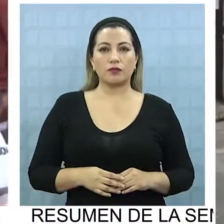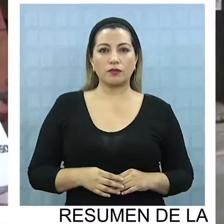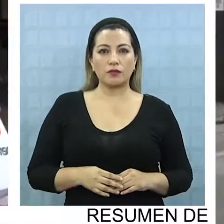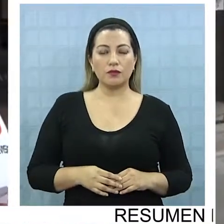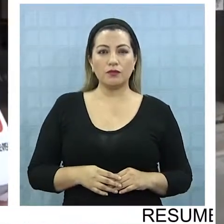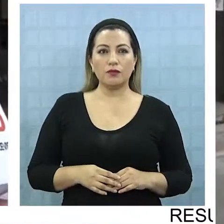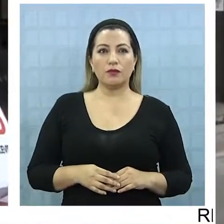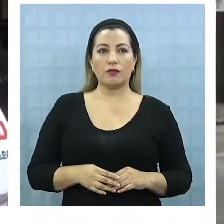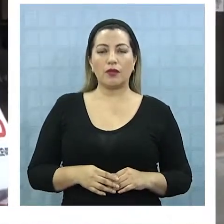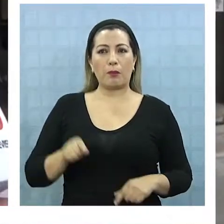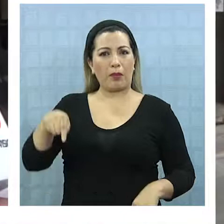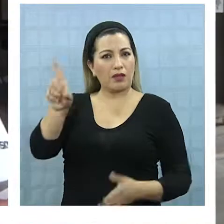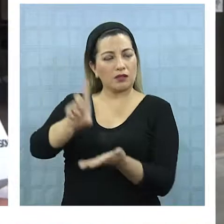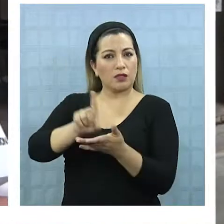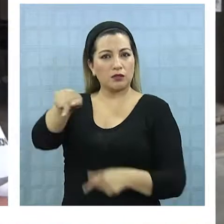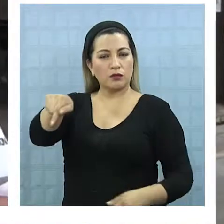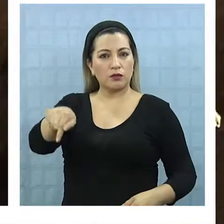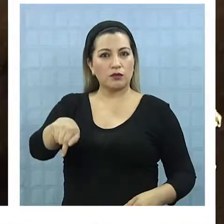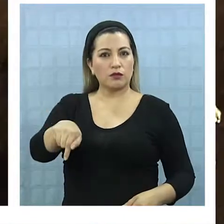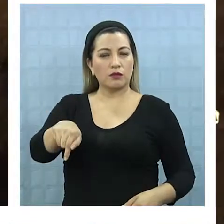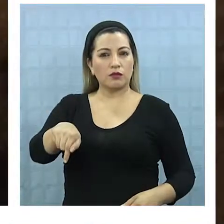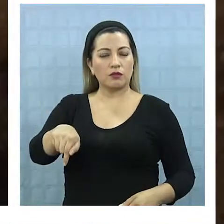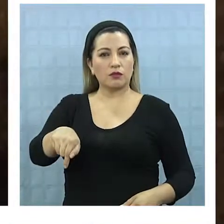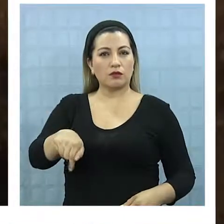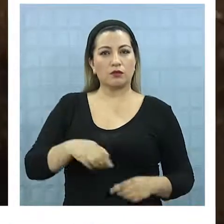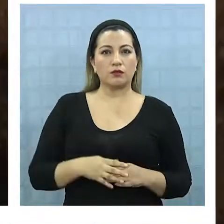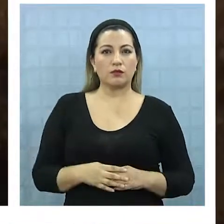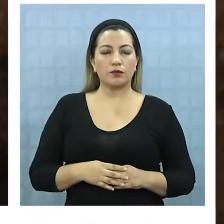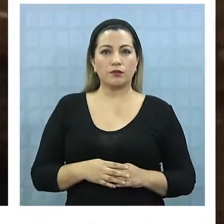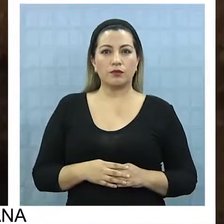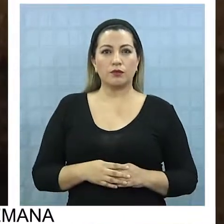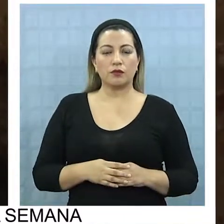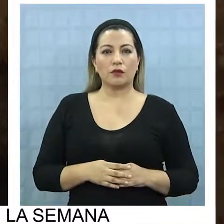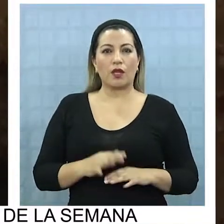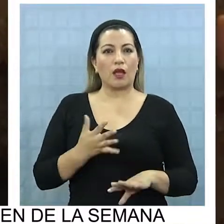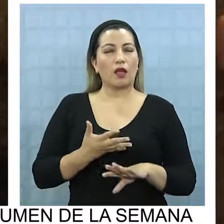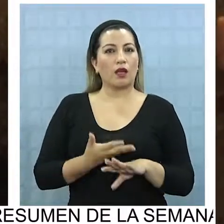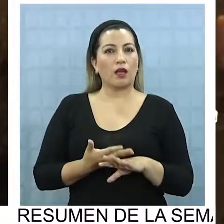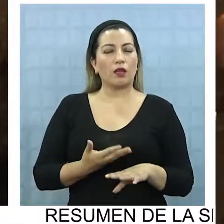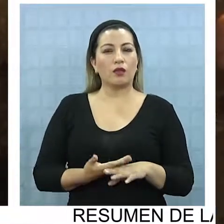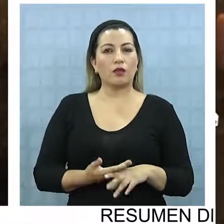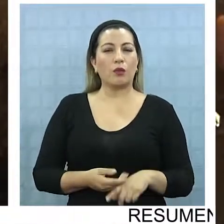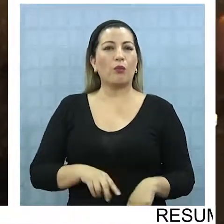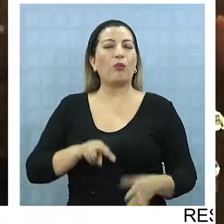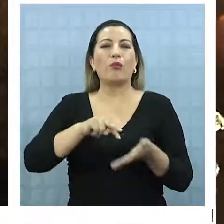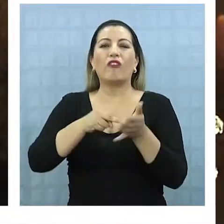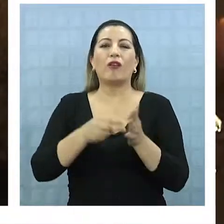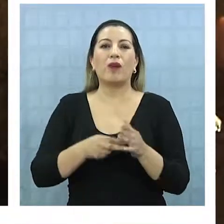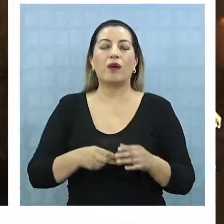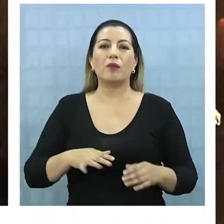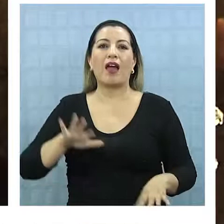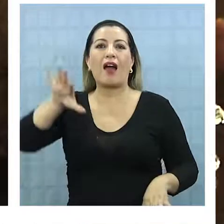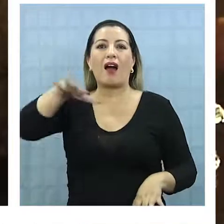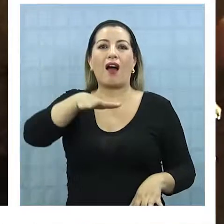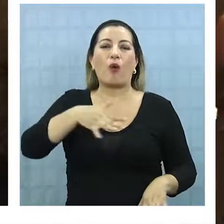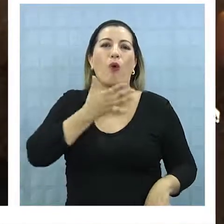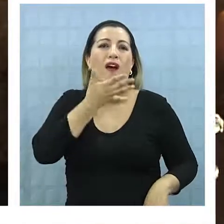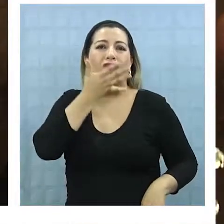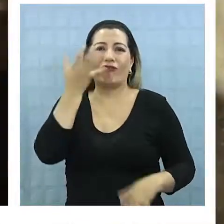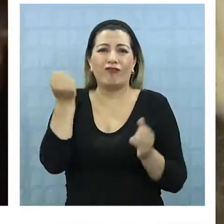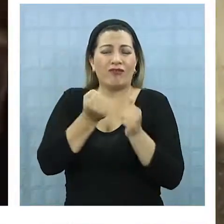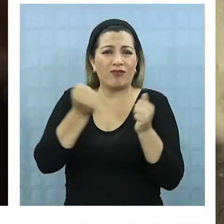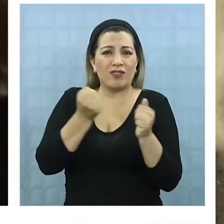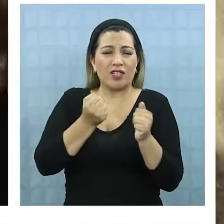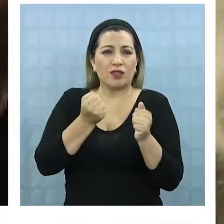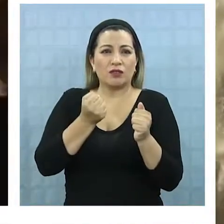Pero para el sector de lleno, lo que sí ha tenido problemas era por las heladas. Afectó harto la